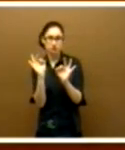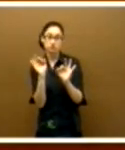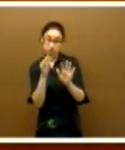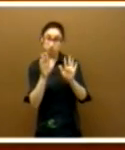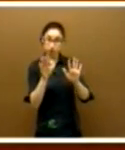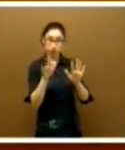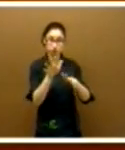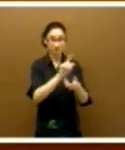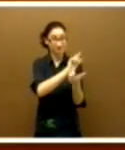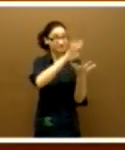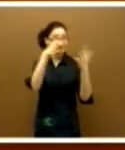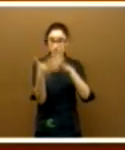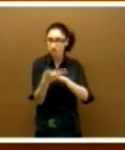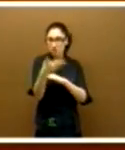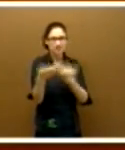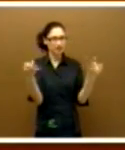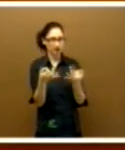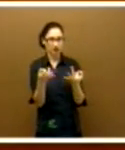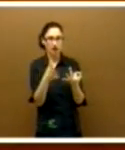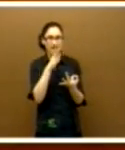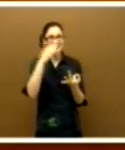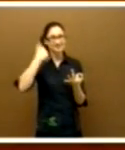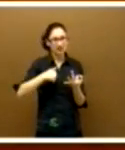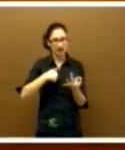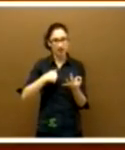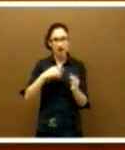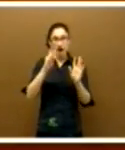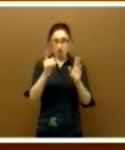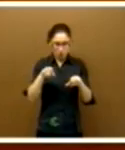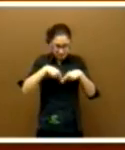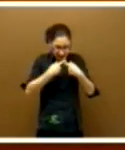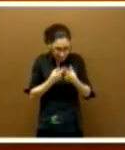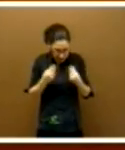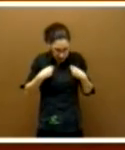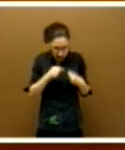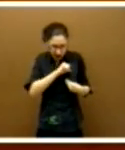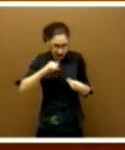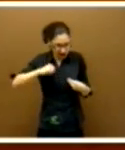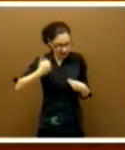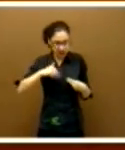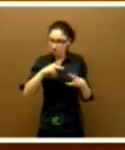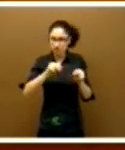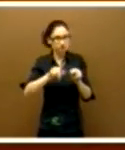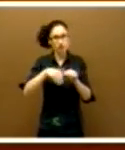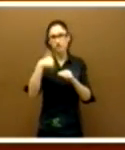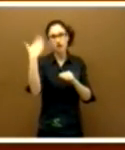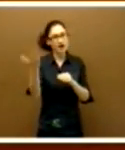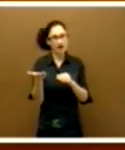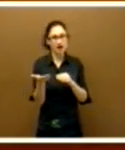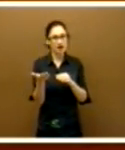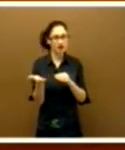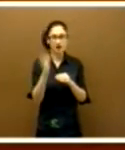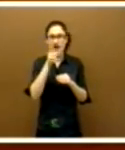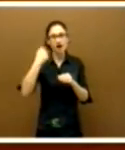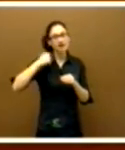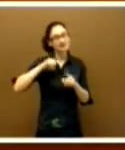el gran cambio es que los cuidados han salido del ámbito privado de la familia, han salido de los micro para incorporarse